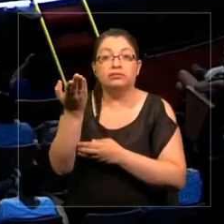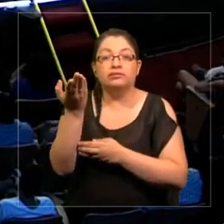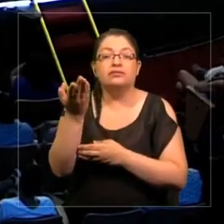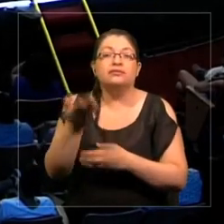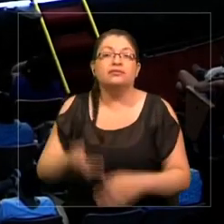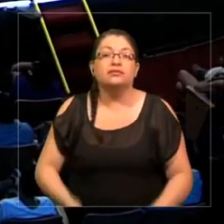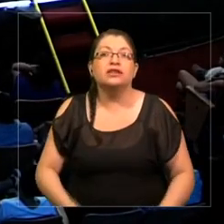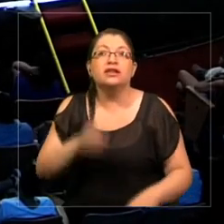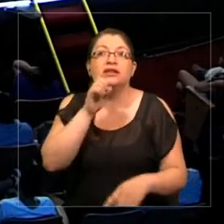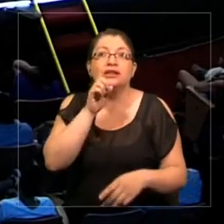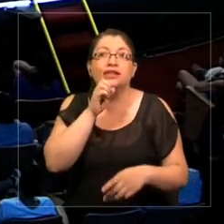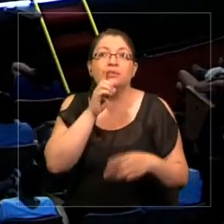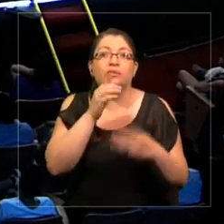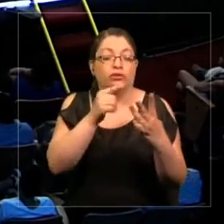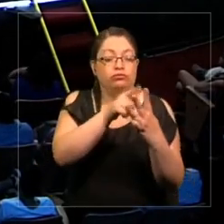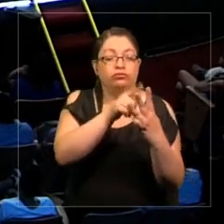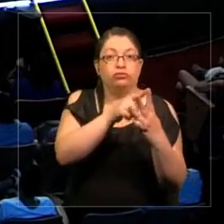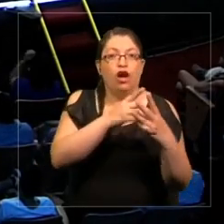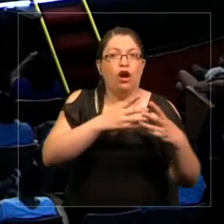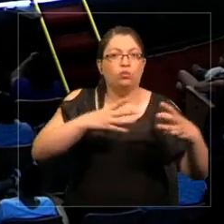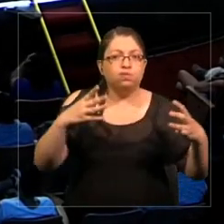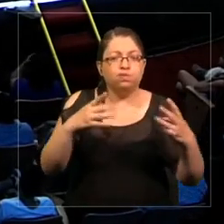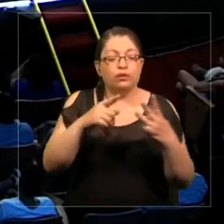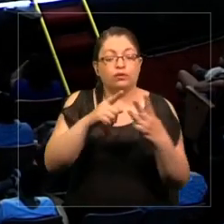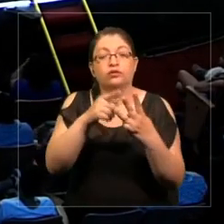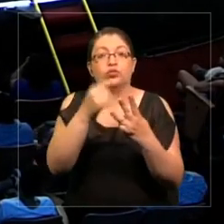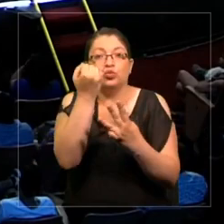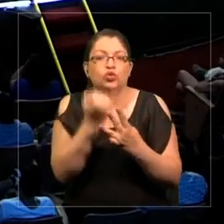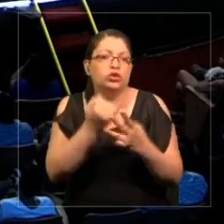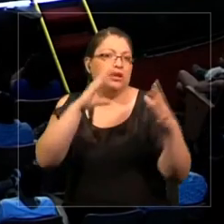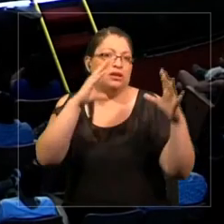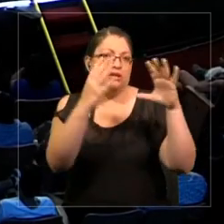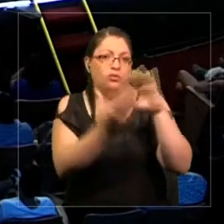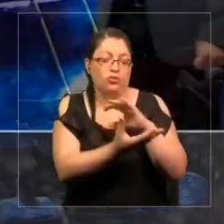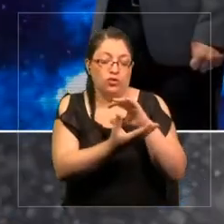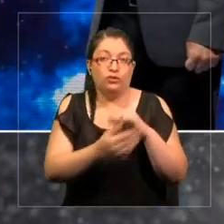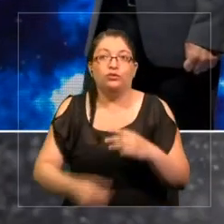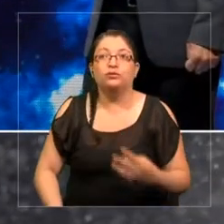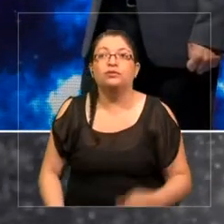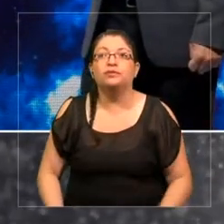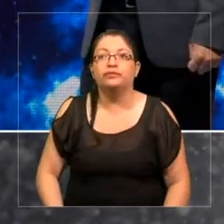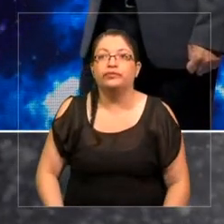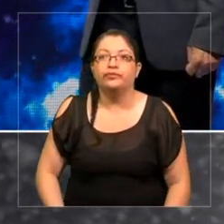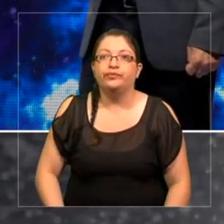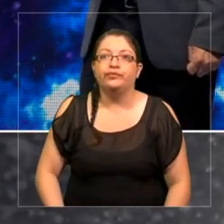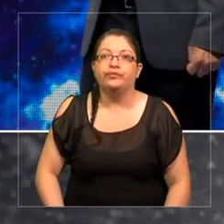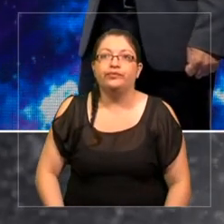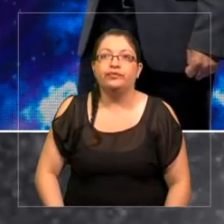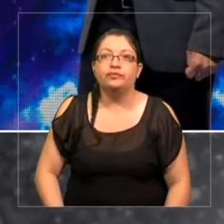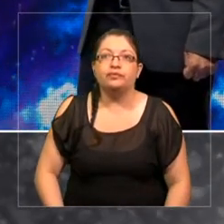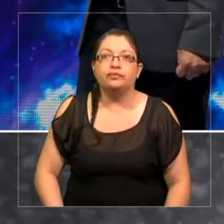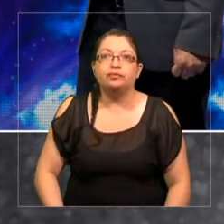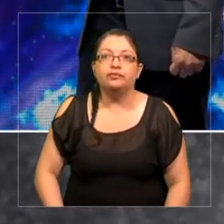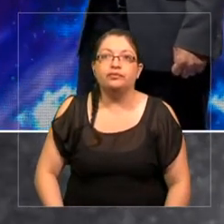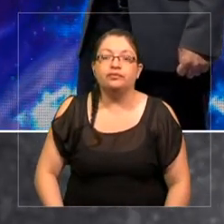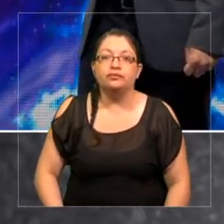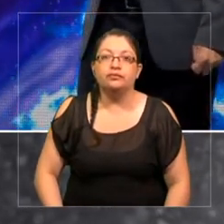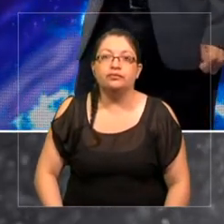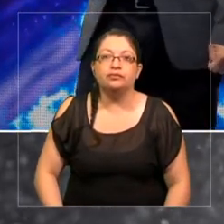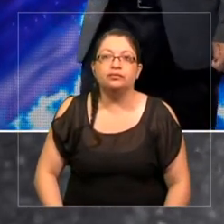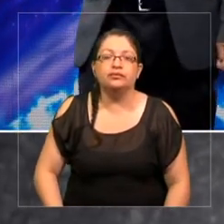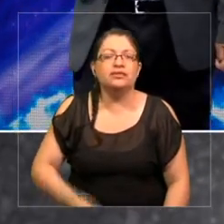tenemos obesidad y desnutrición a nivel global. Y también es